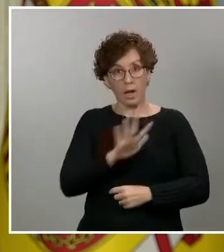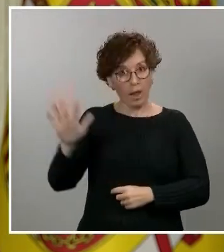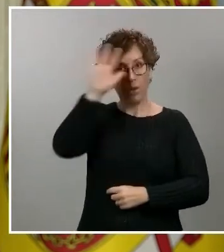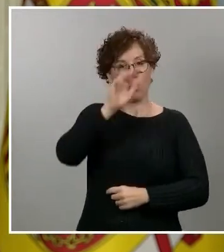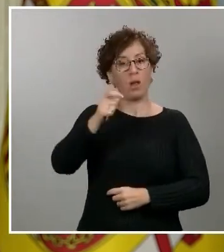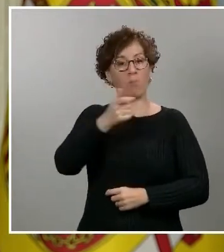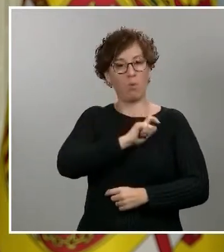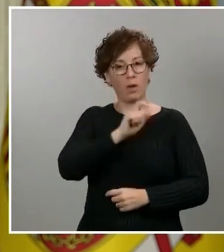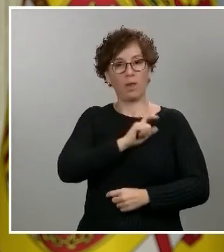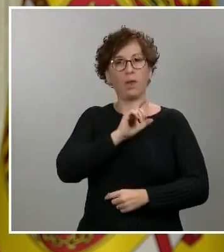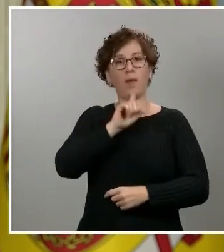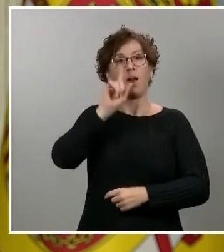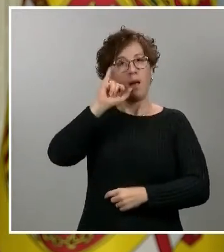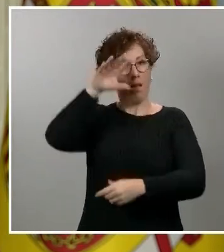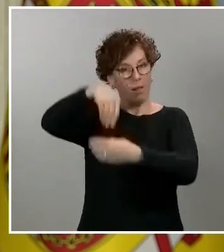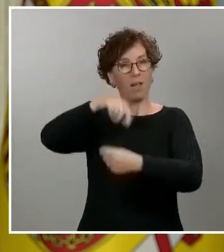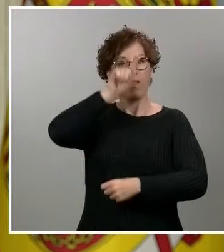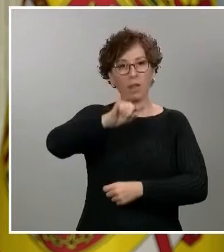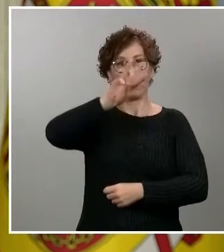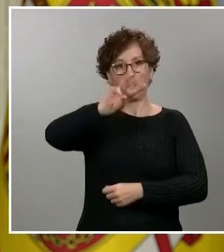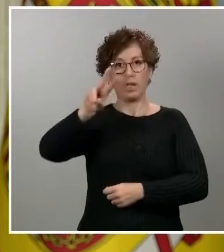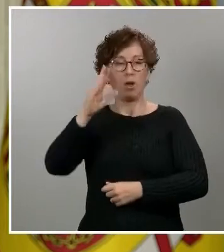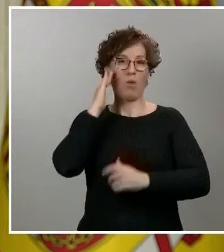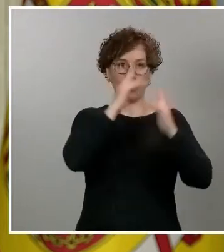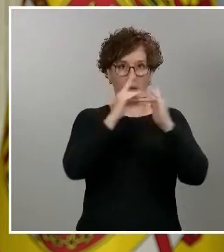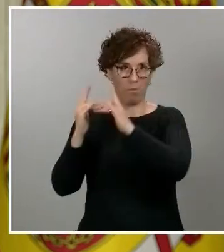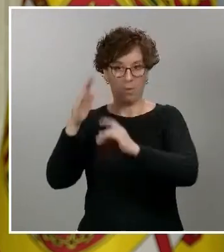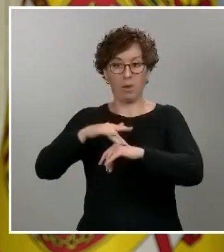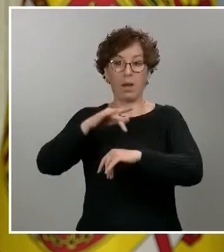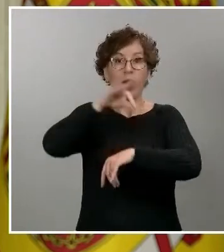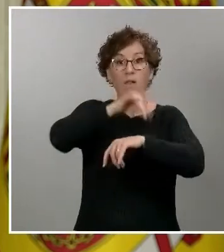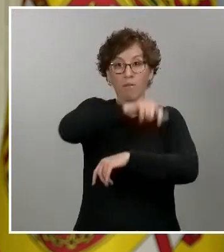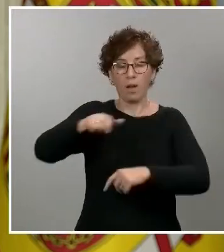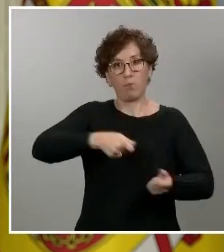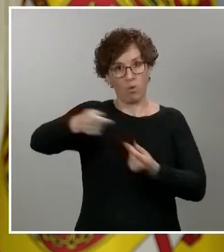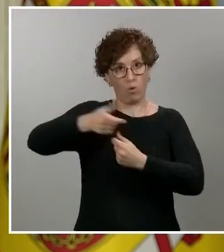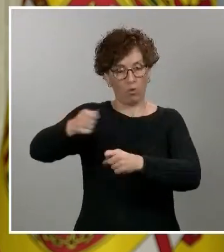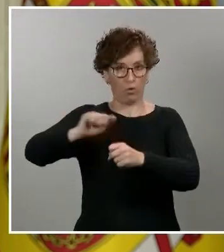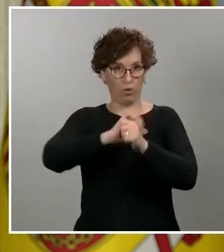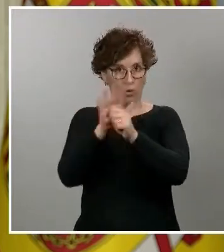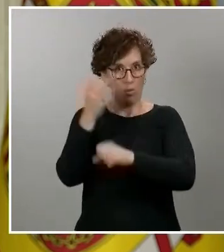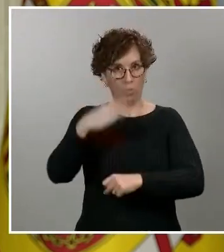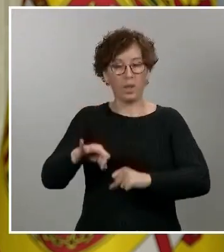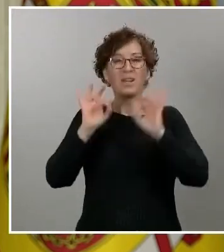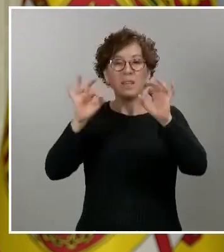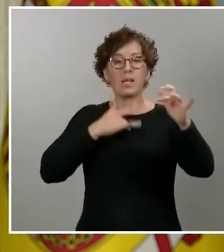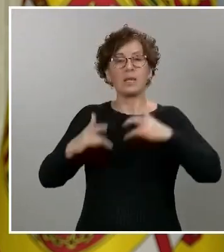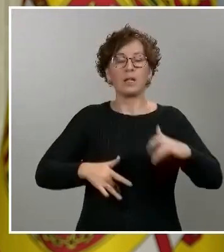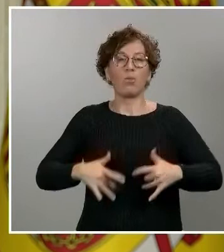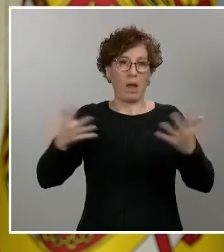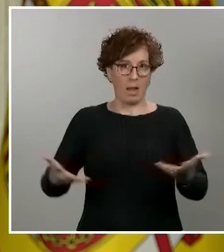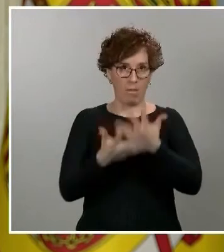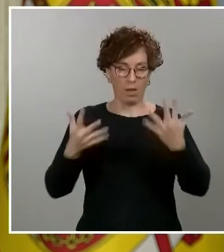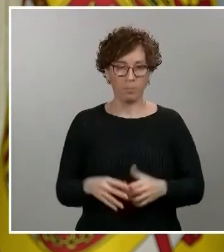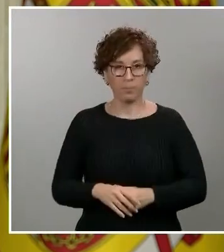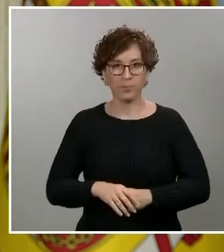de 132 camas para recibir a enfermos de COVID-19, cuya sintomatología no sea grave. Para